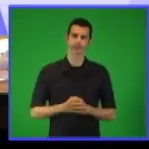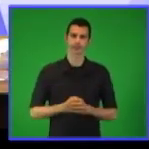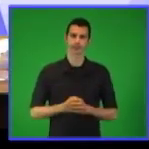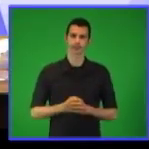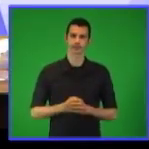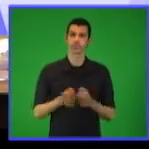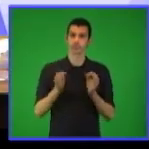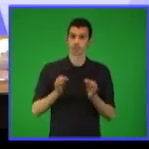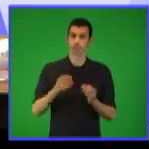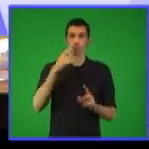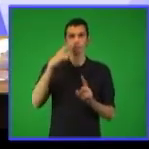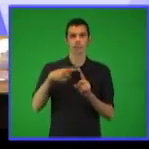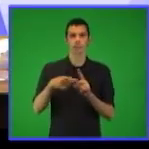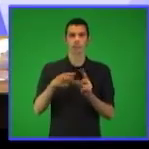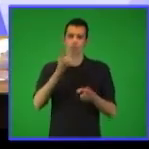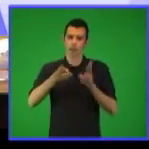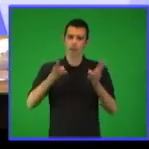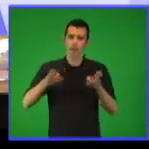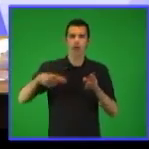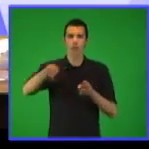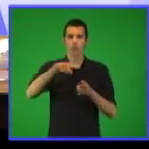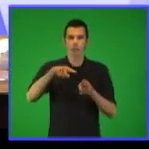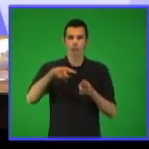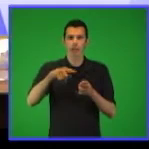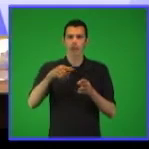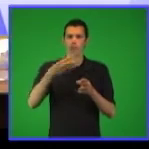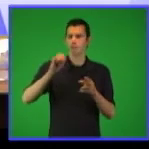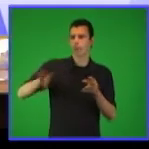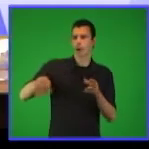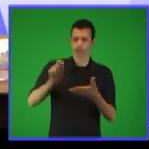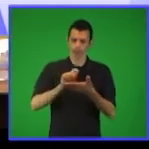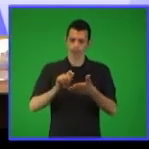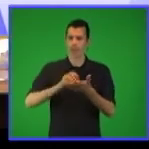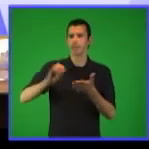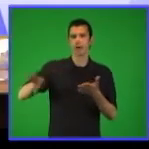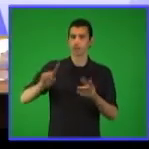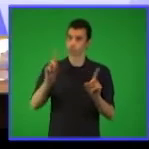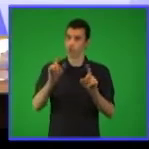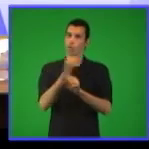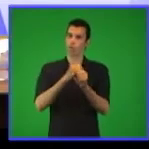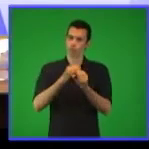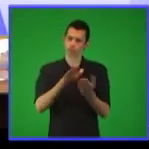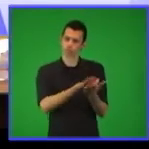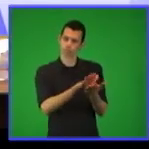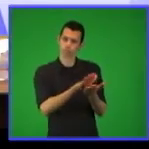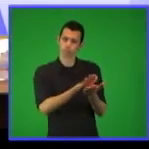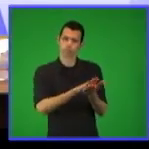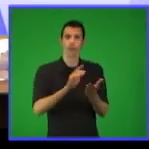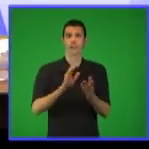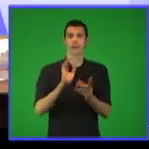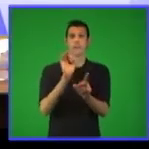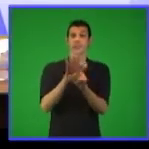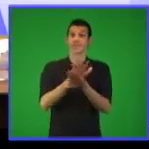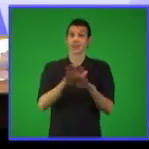intencionalidad se les van a estar orientando durante estas actividades televisivas que van